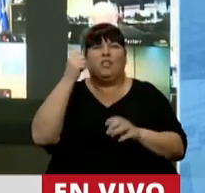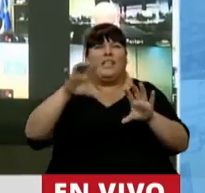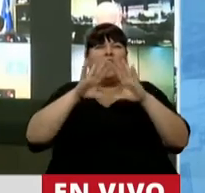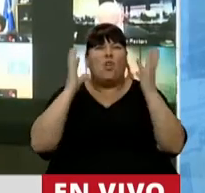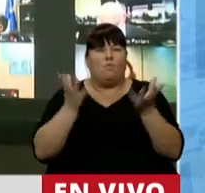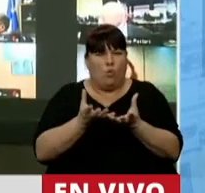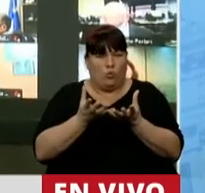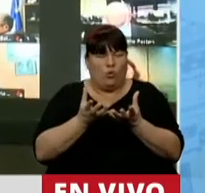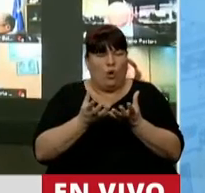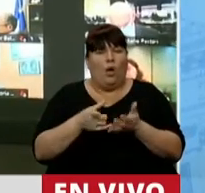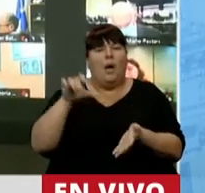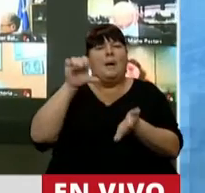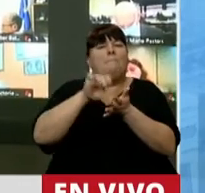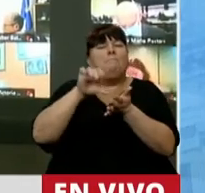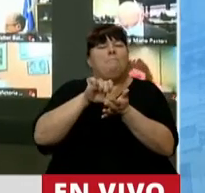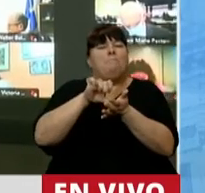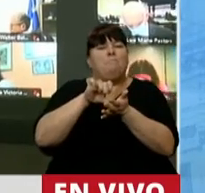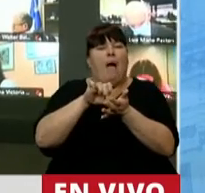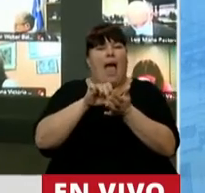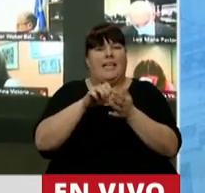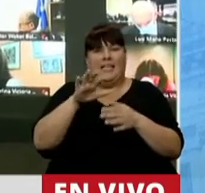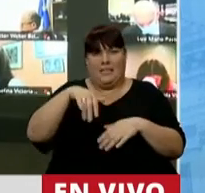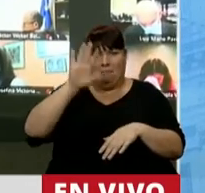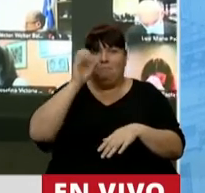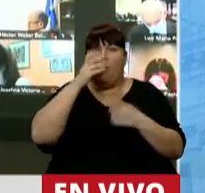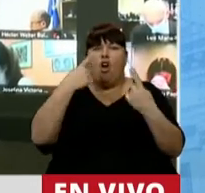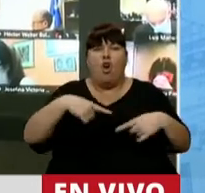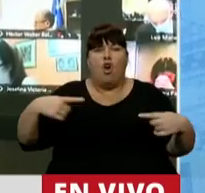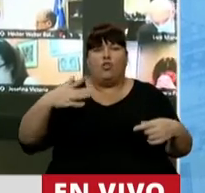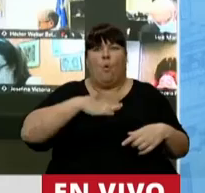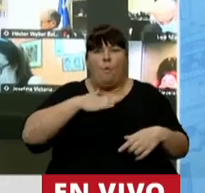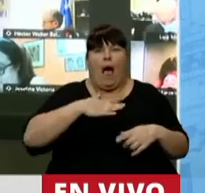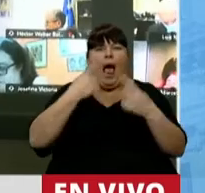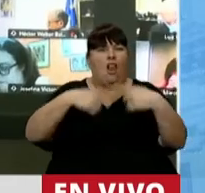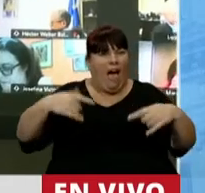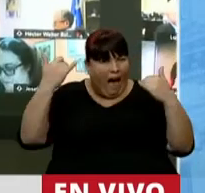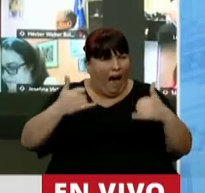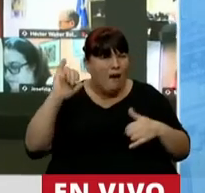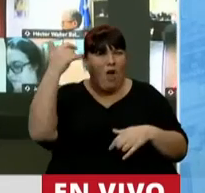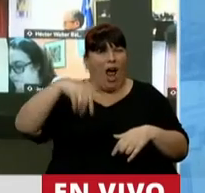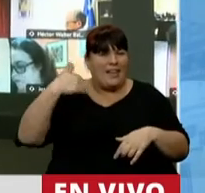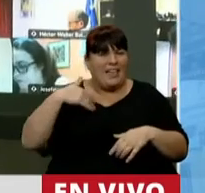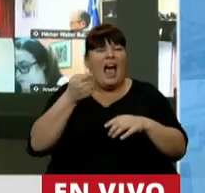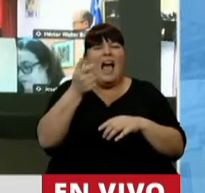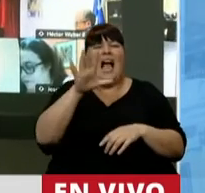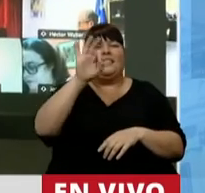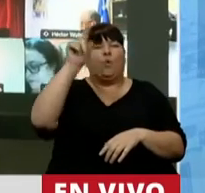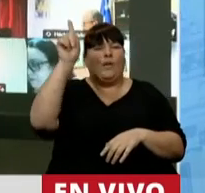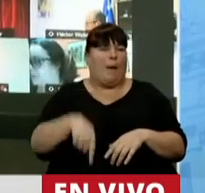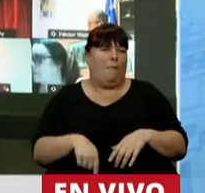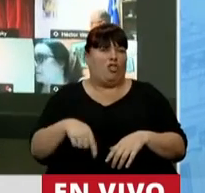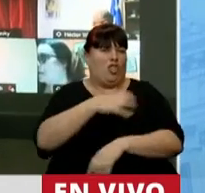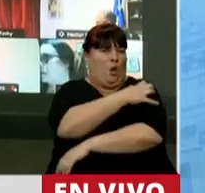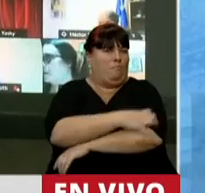del planeta. Uno de los países mejor dotados en recursos humanos y materiales con casi un 50%